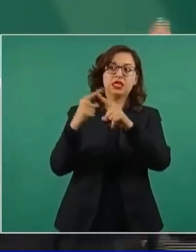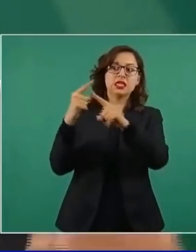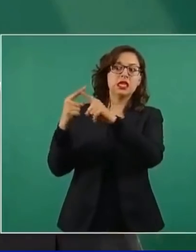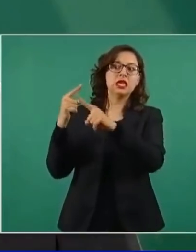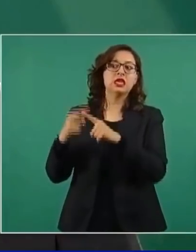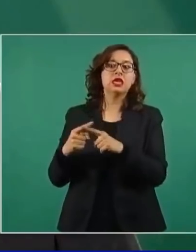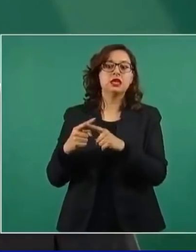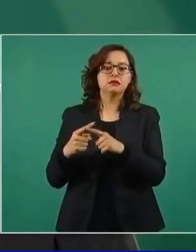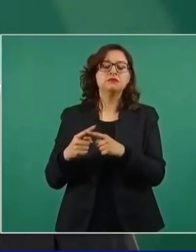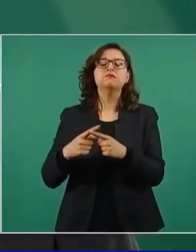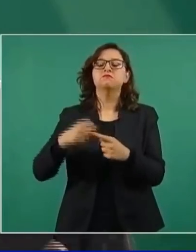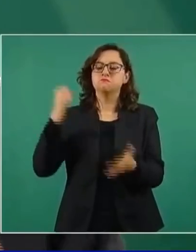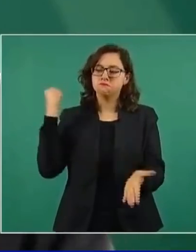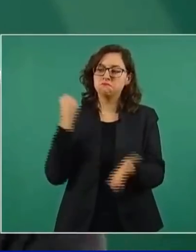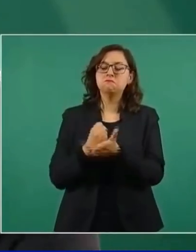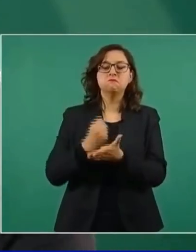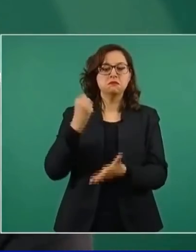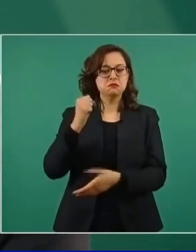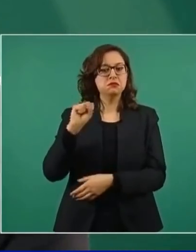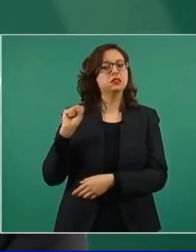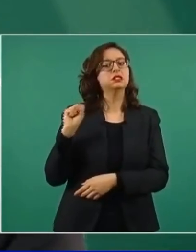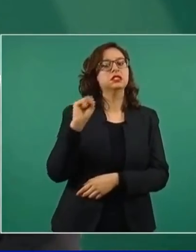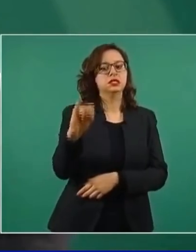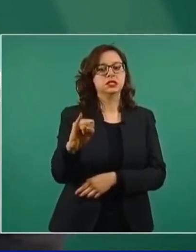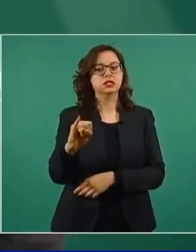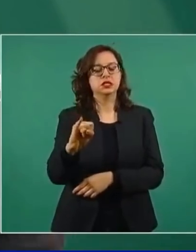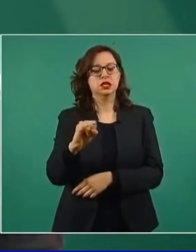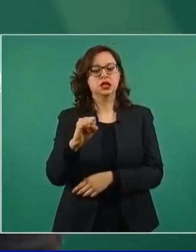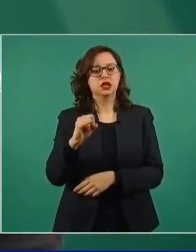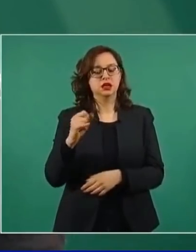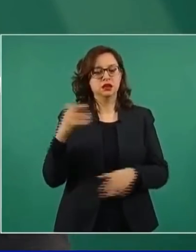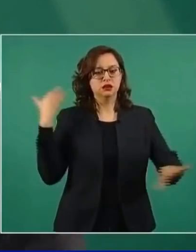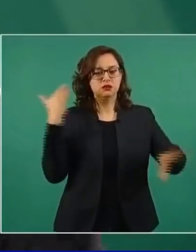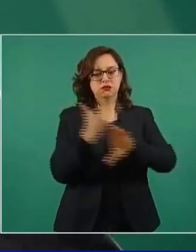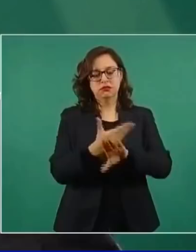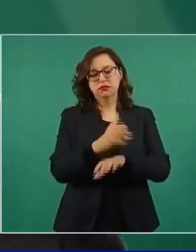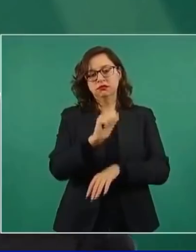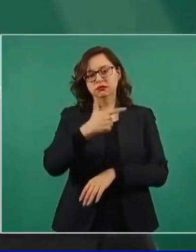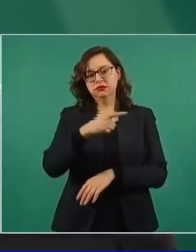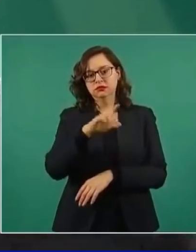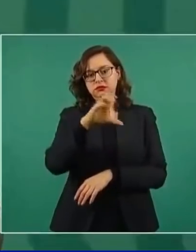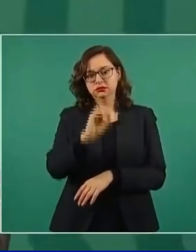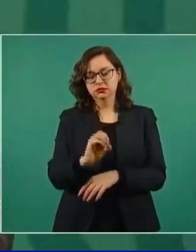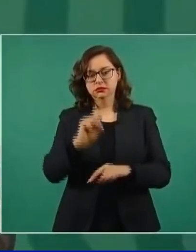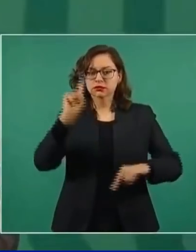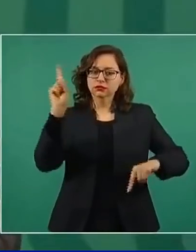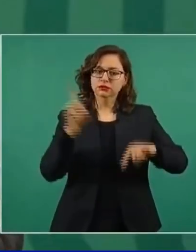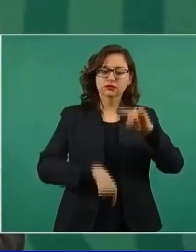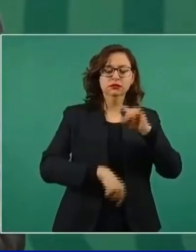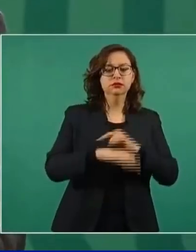aprobando la decisión que había tomado el juez que me